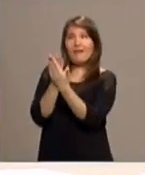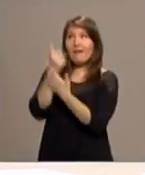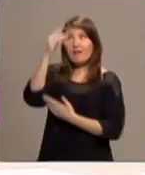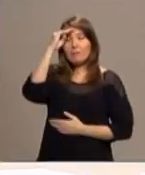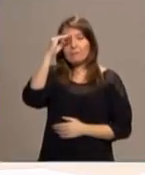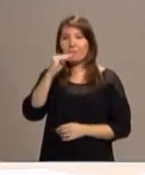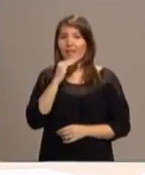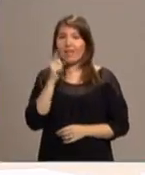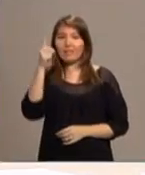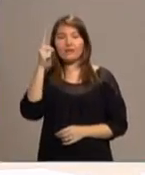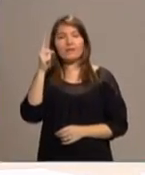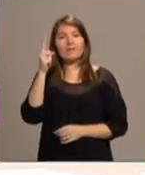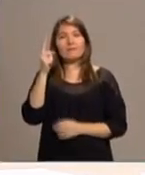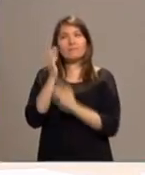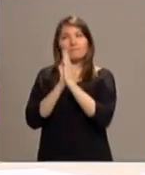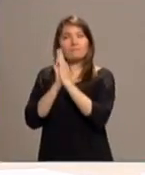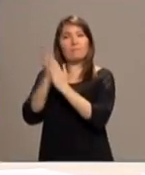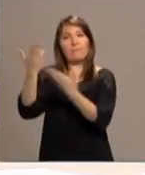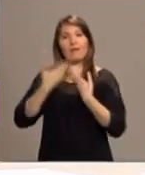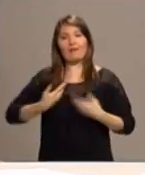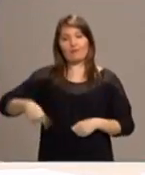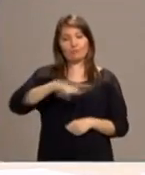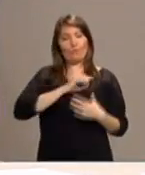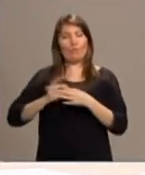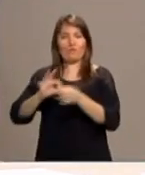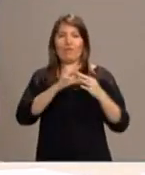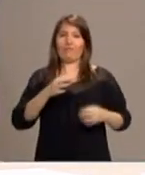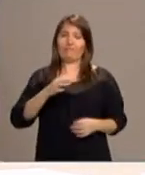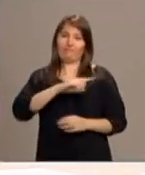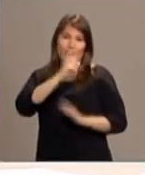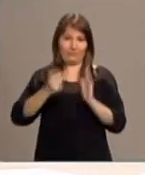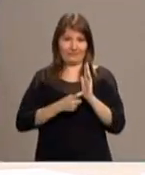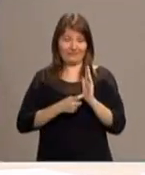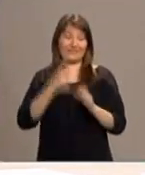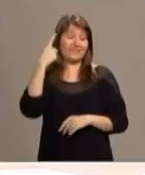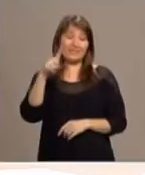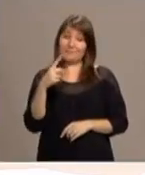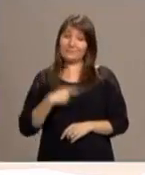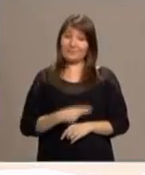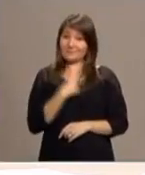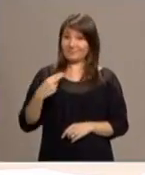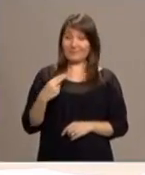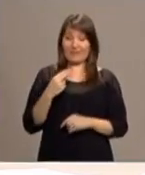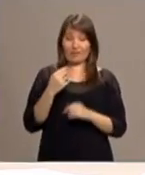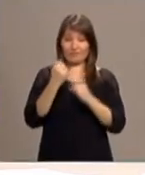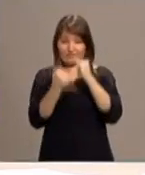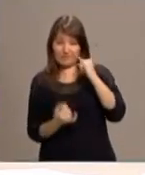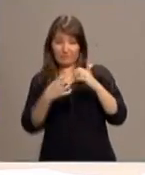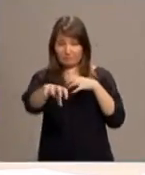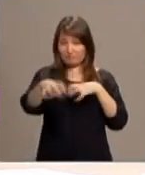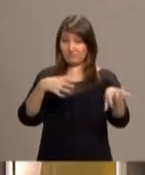por nuestra plena unidad. Porque ya sabemos que la desunión entre los cristianos crea escándalo